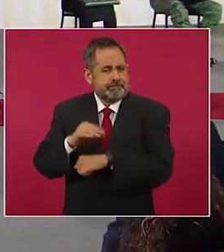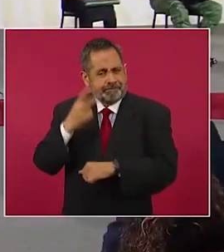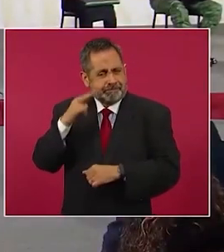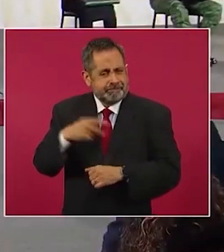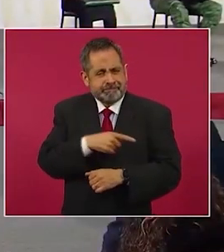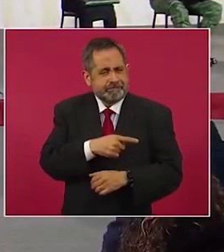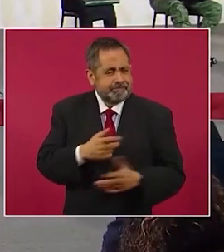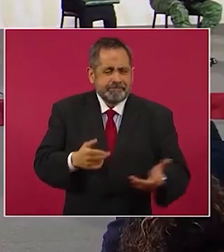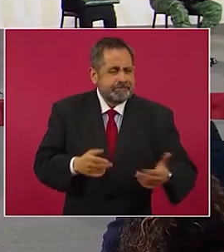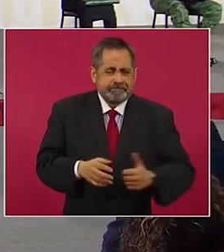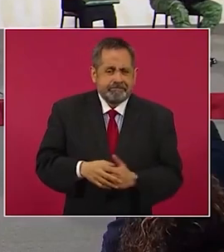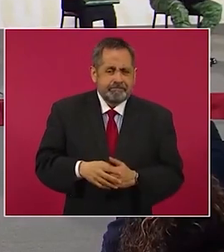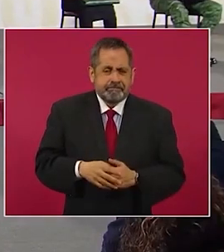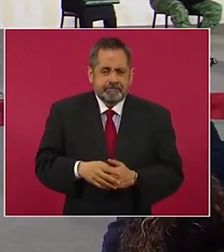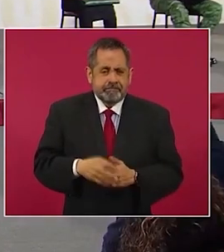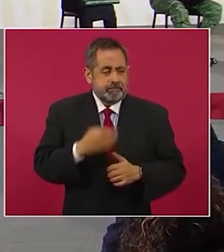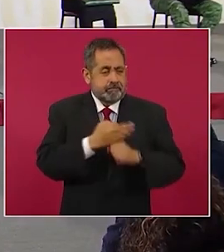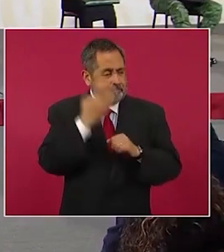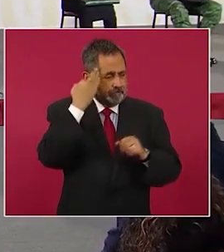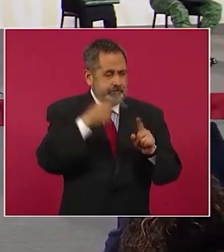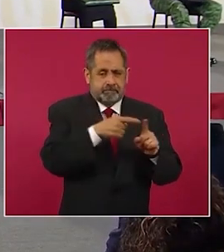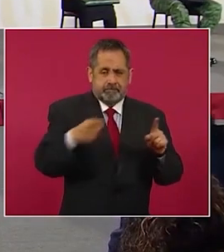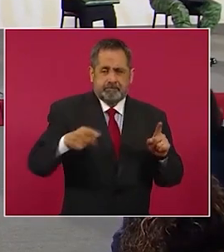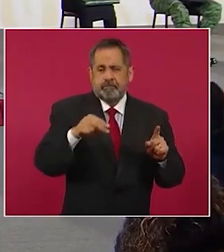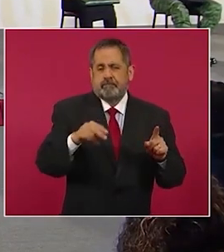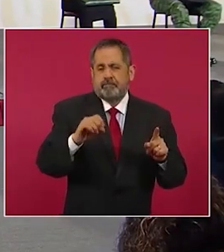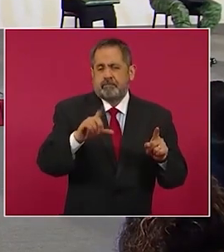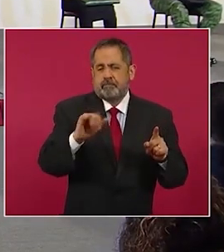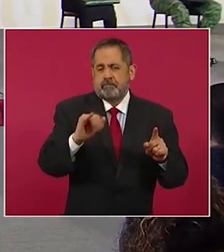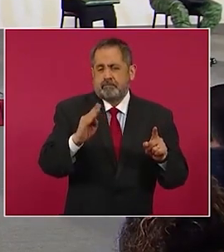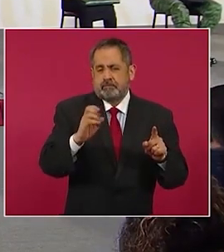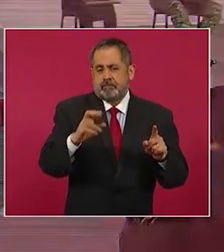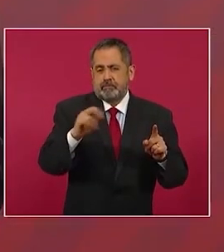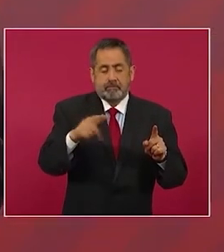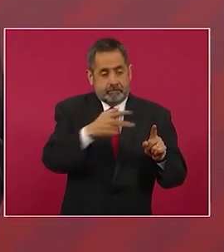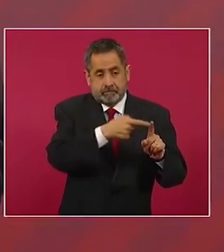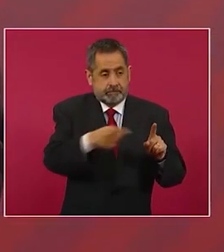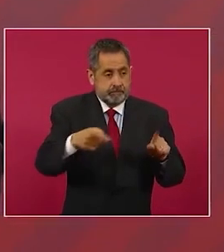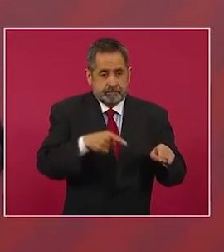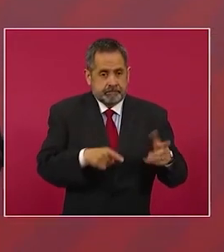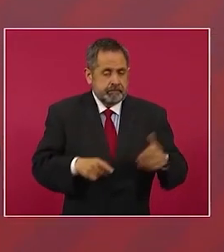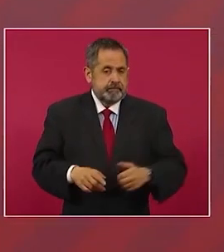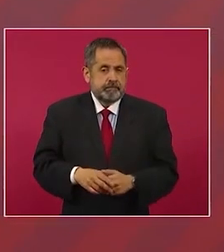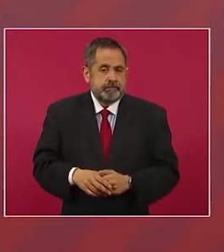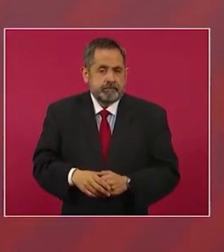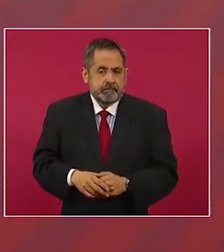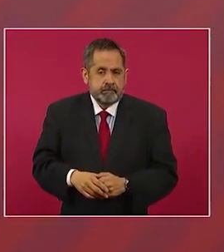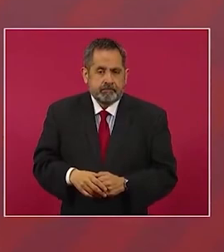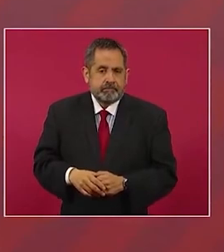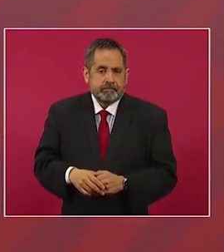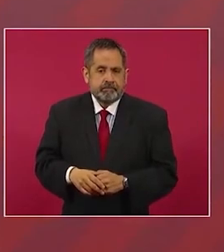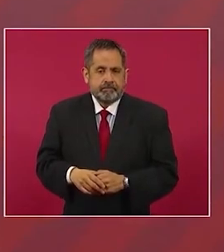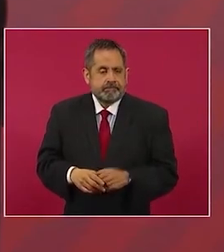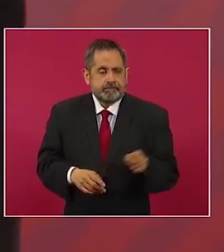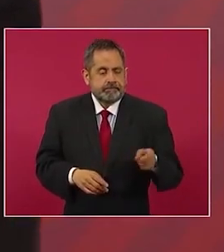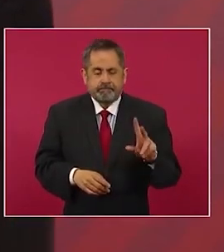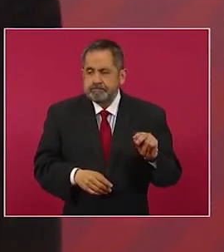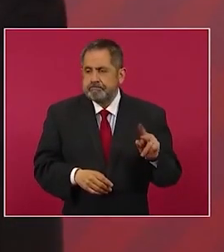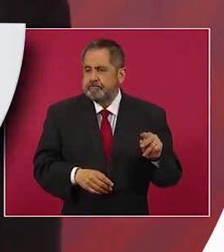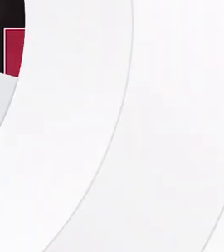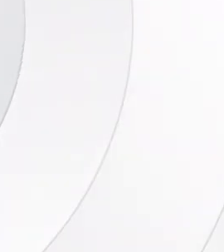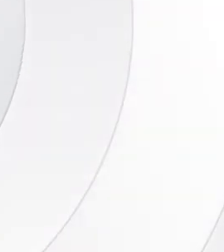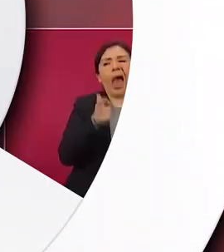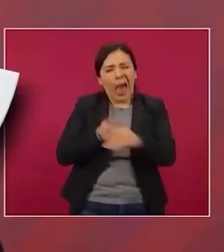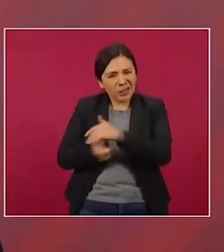Más en este periodo neoliberal, no era tema.